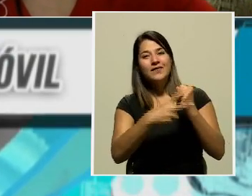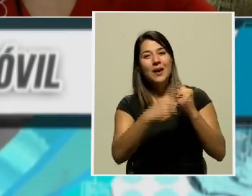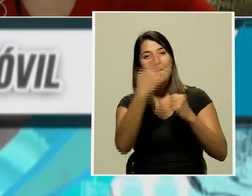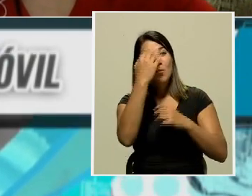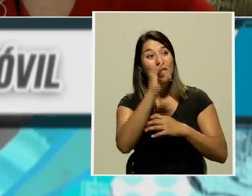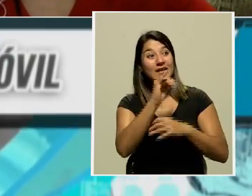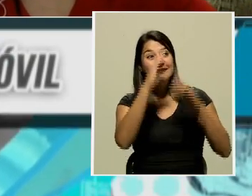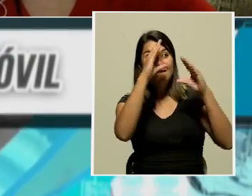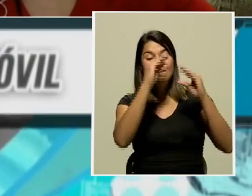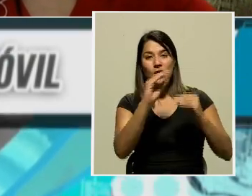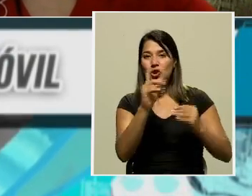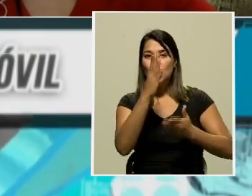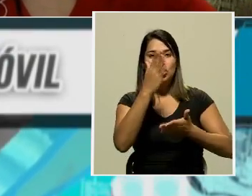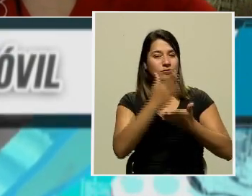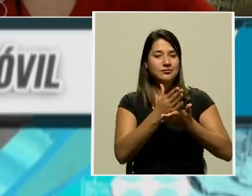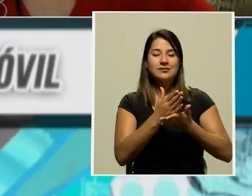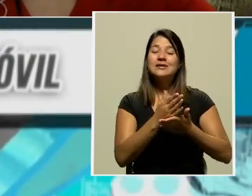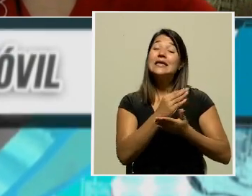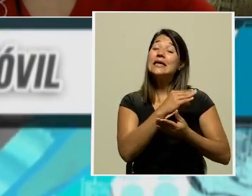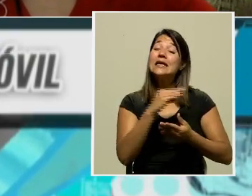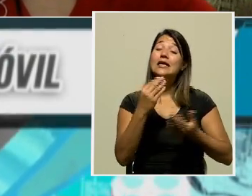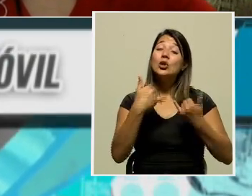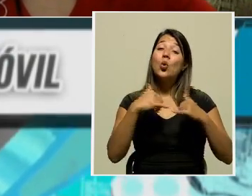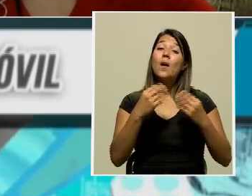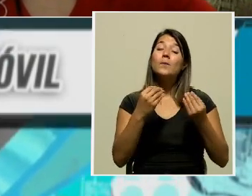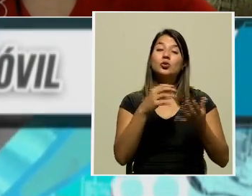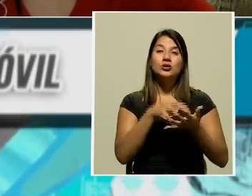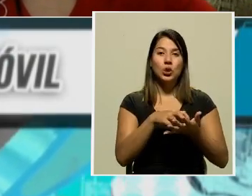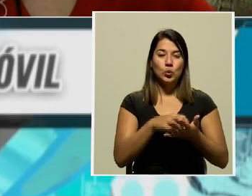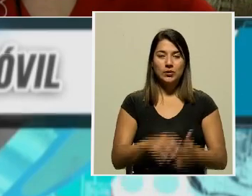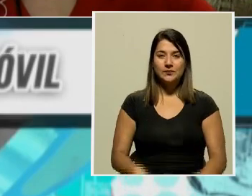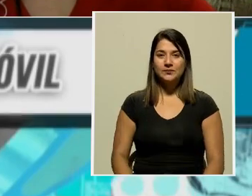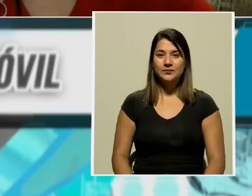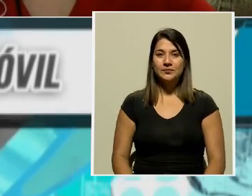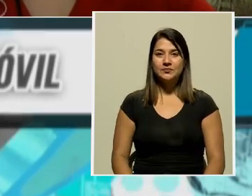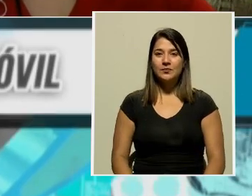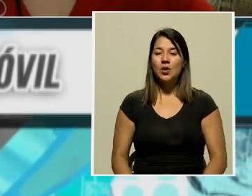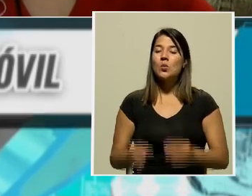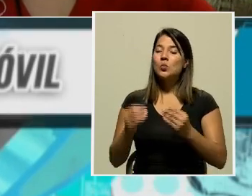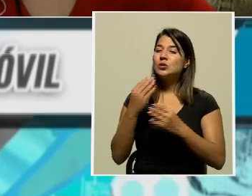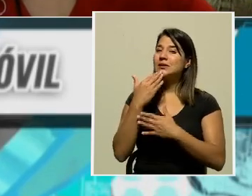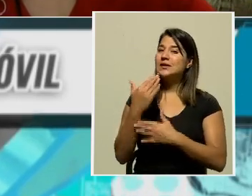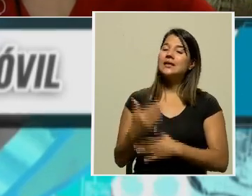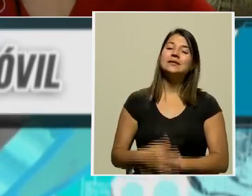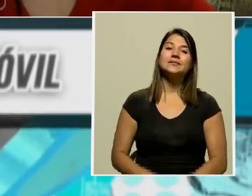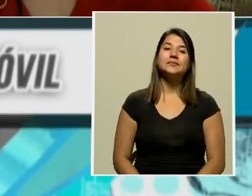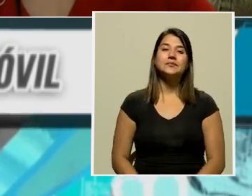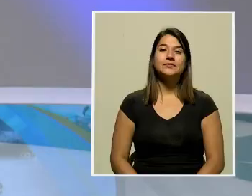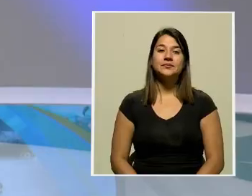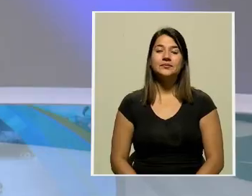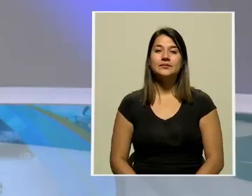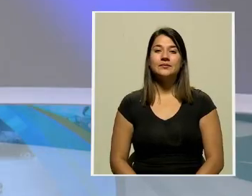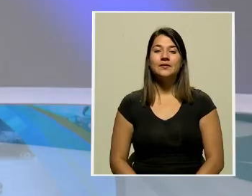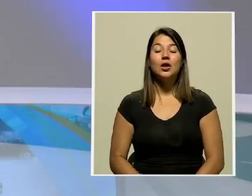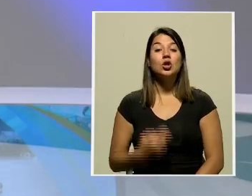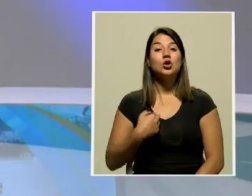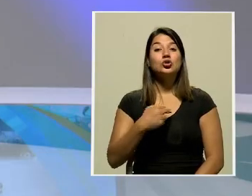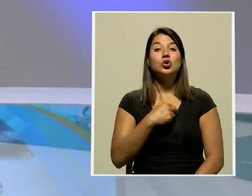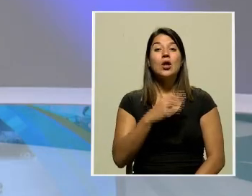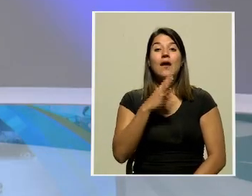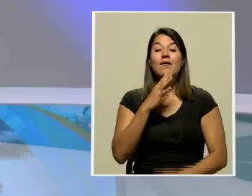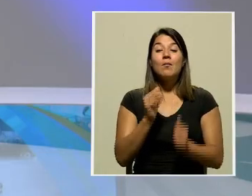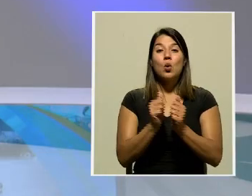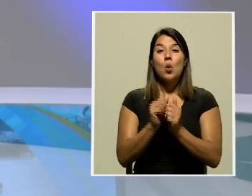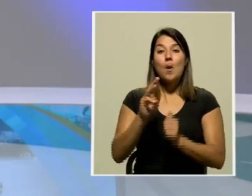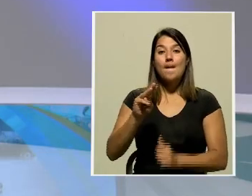se acaba y las dudas persisten por parte de mucha población. Muchas gracias. Conversábamos con doña